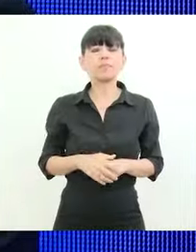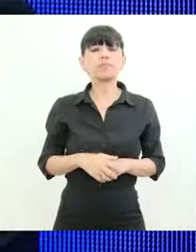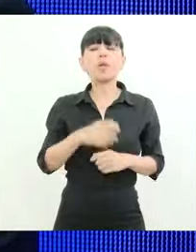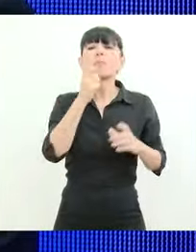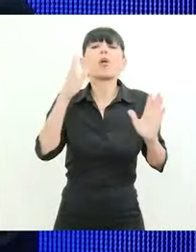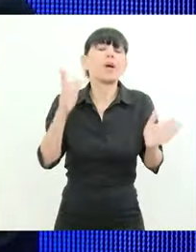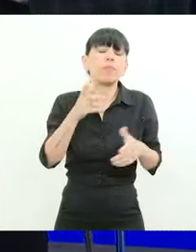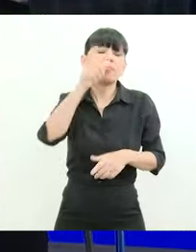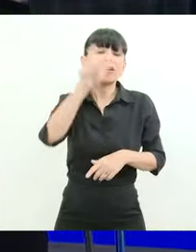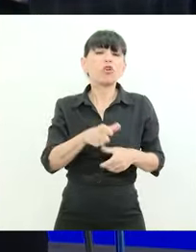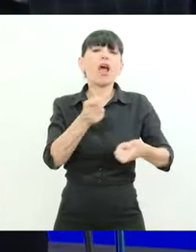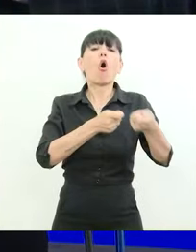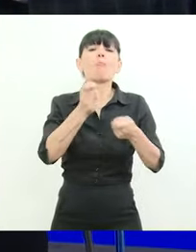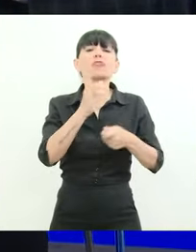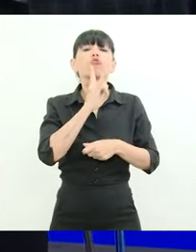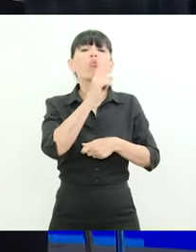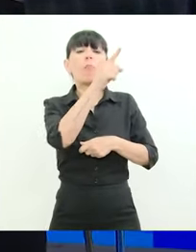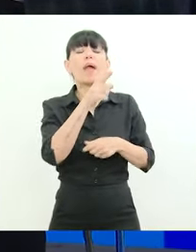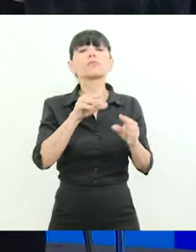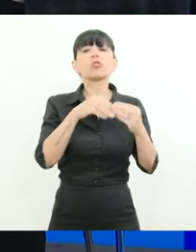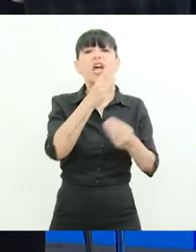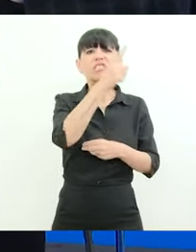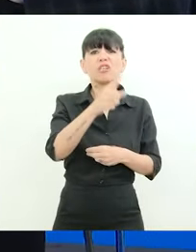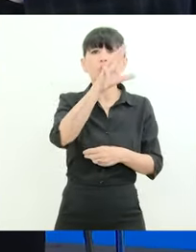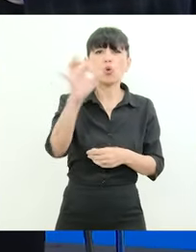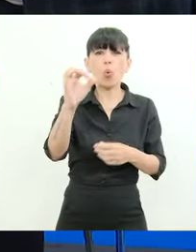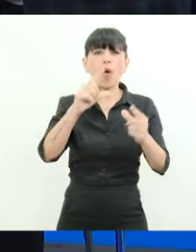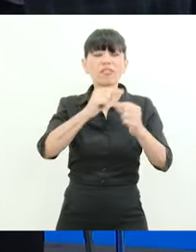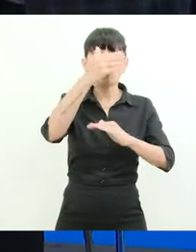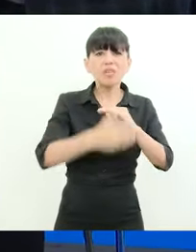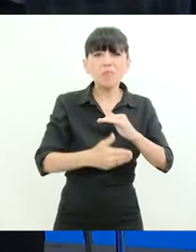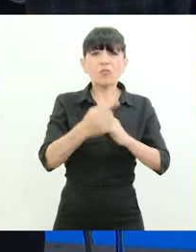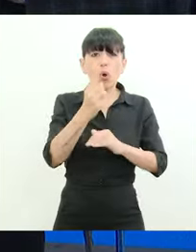un comerciante de la provincia de Tucumán haya 150 vencimientos de impuestos en el año no puede ser